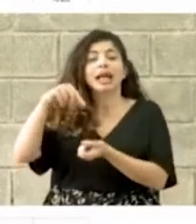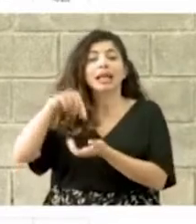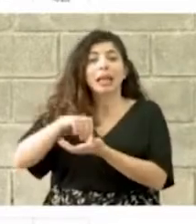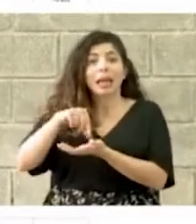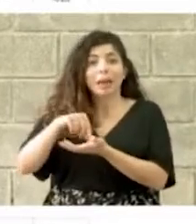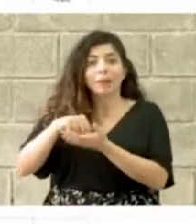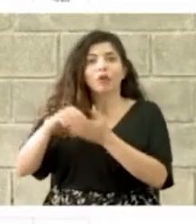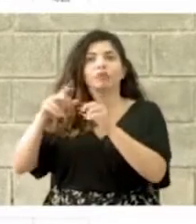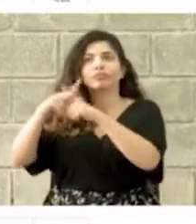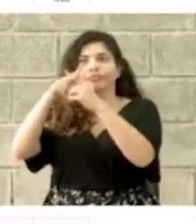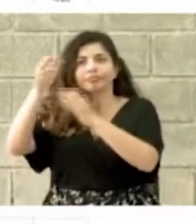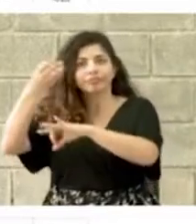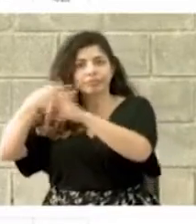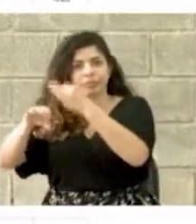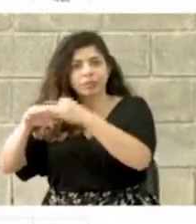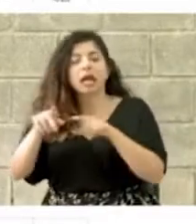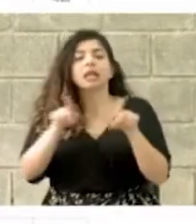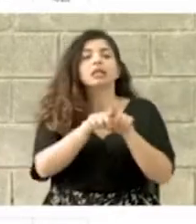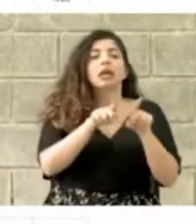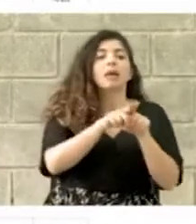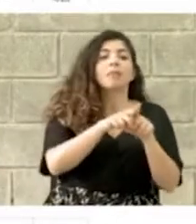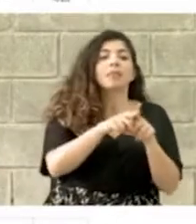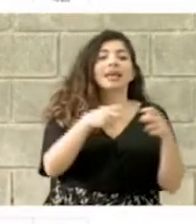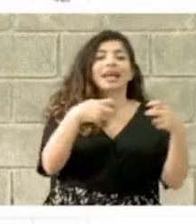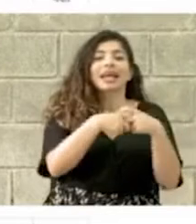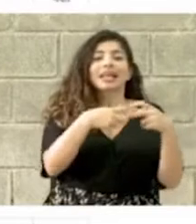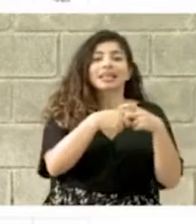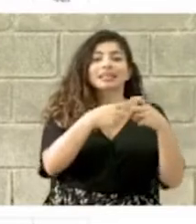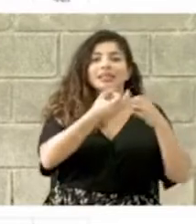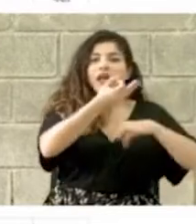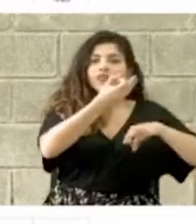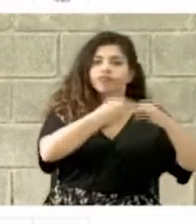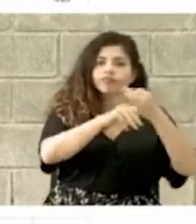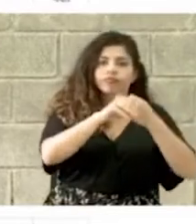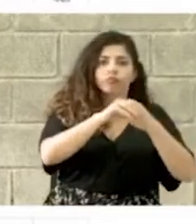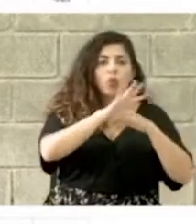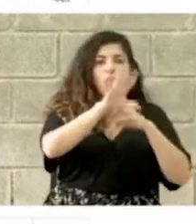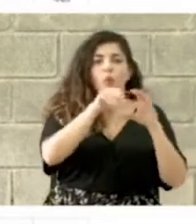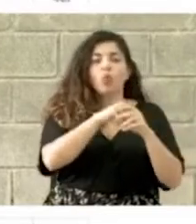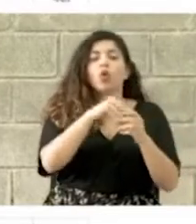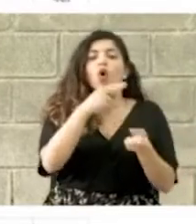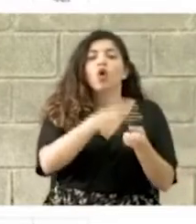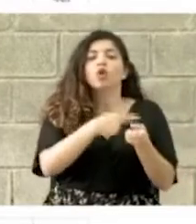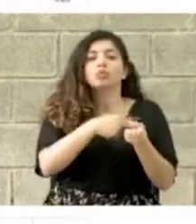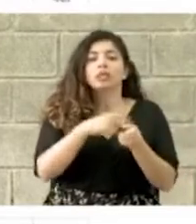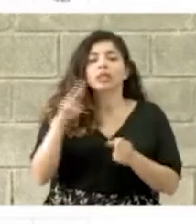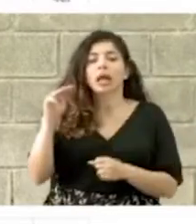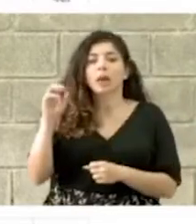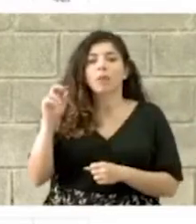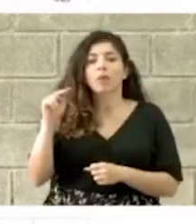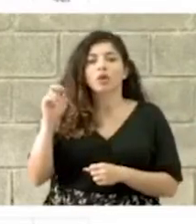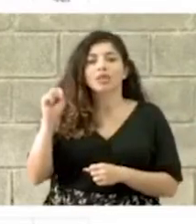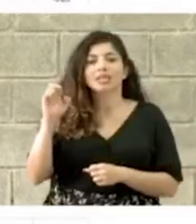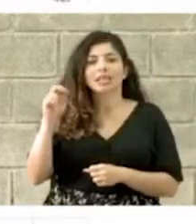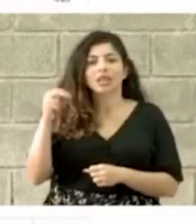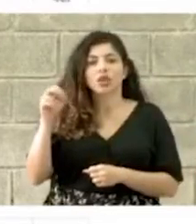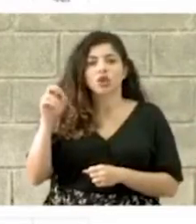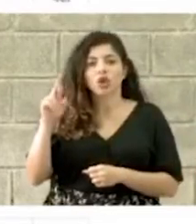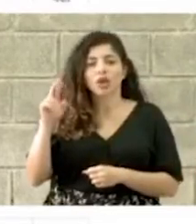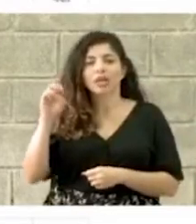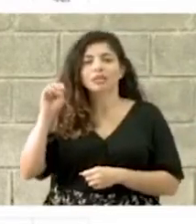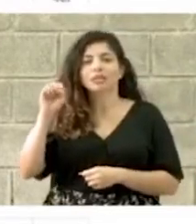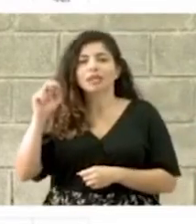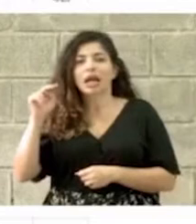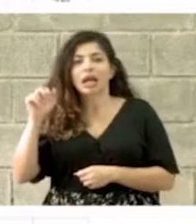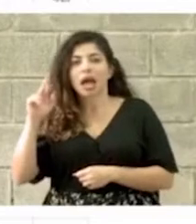La sustitución del sistema de generación eléctrica del hospital Monseñor Sanabria. Y el